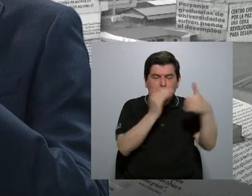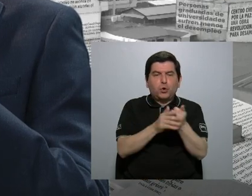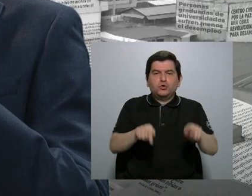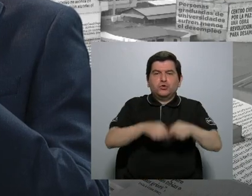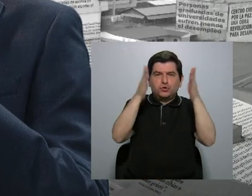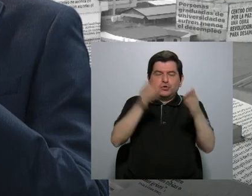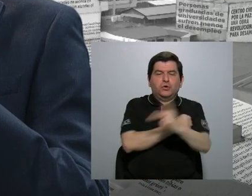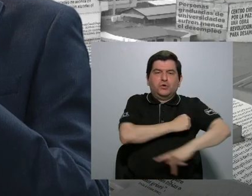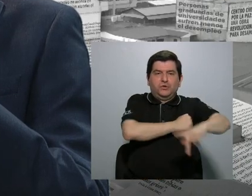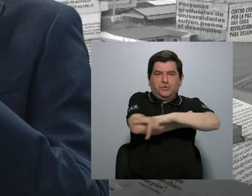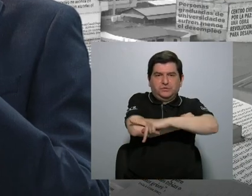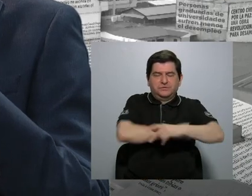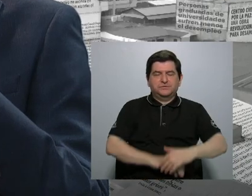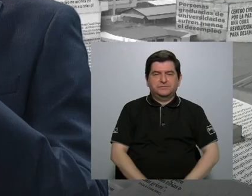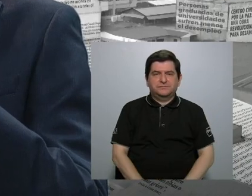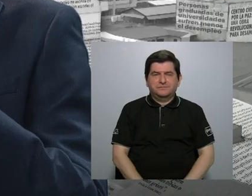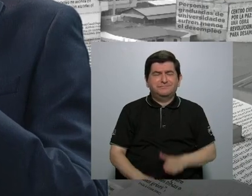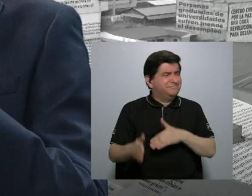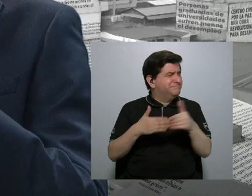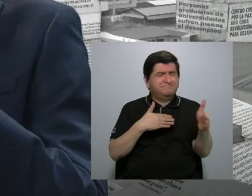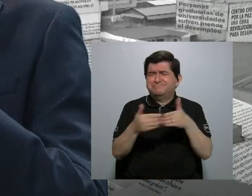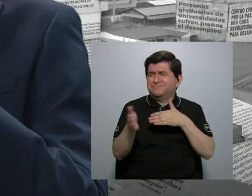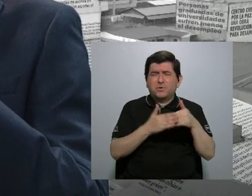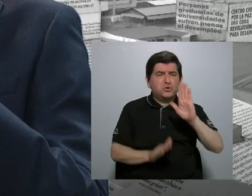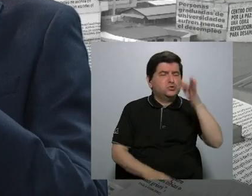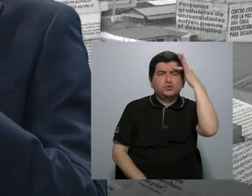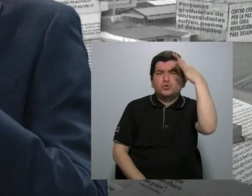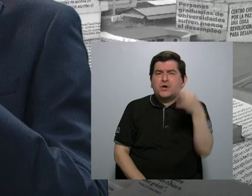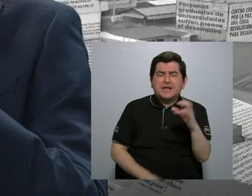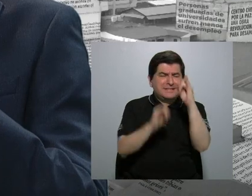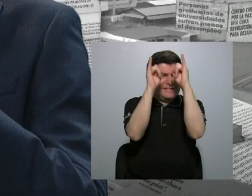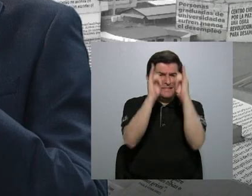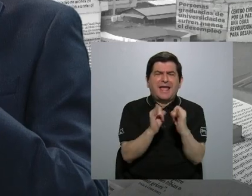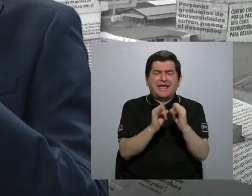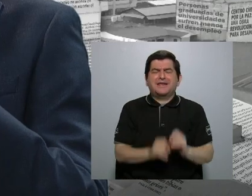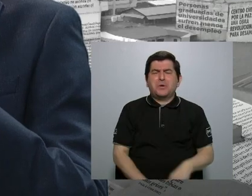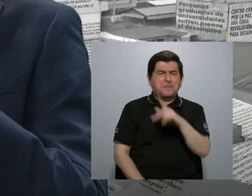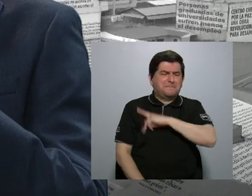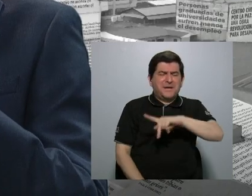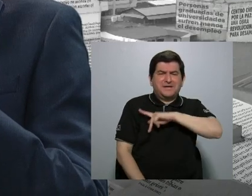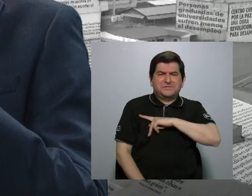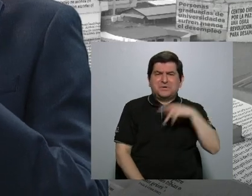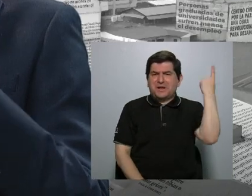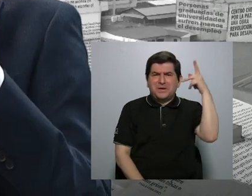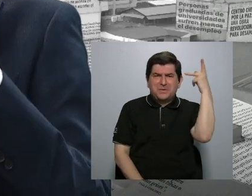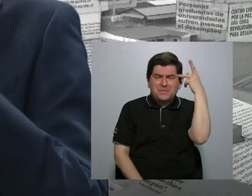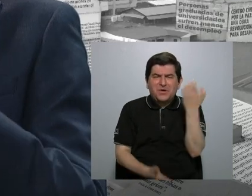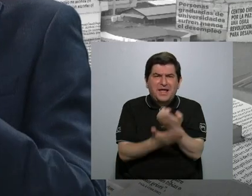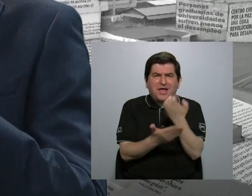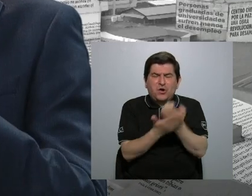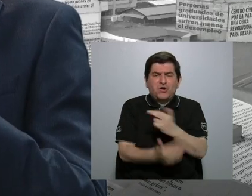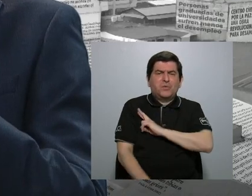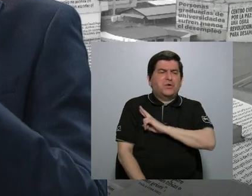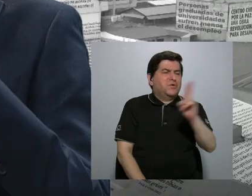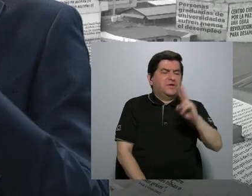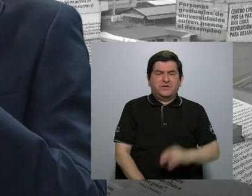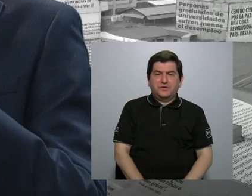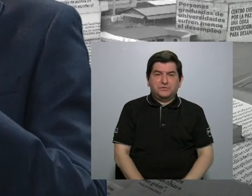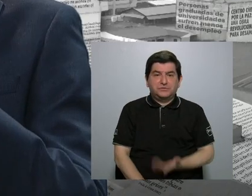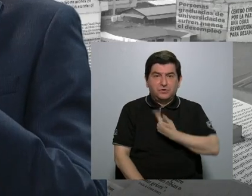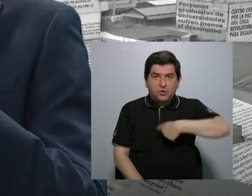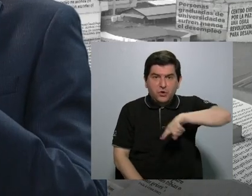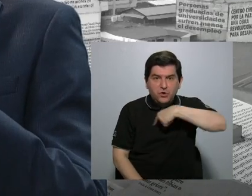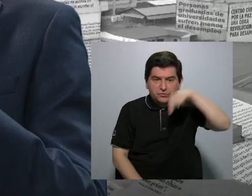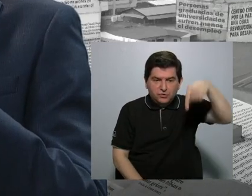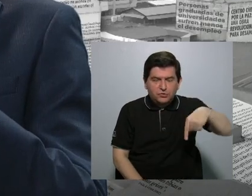periodistas del país, indistintamente de sus criterios individuales, personales, políticos, económicos, religiosos, nosotros